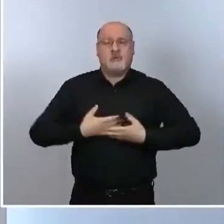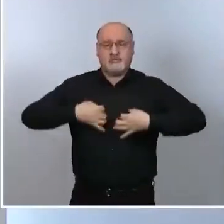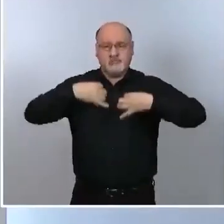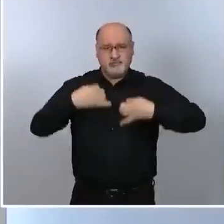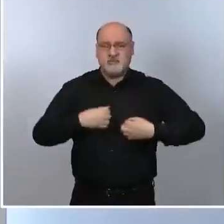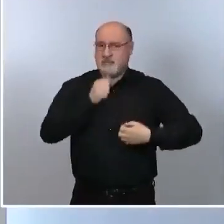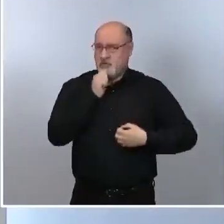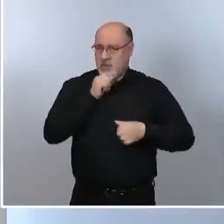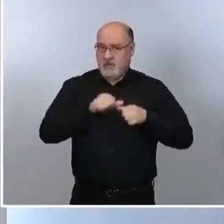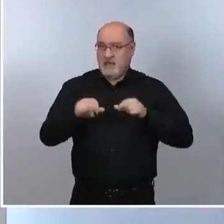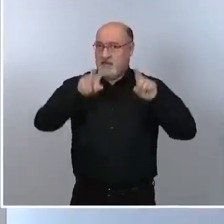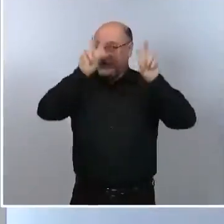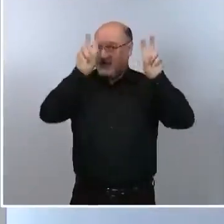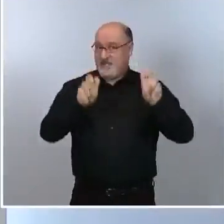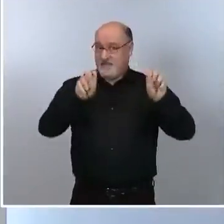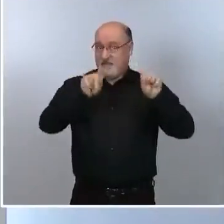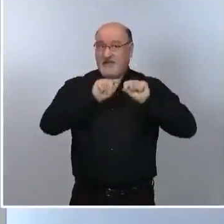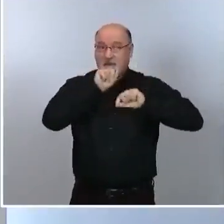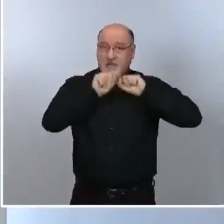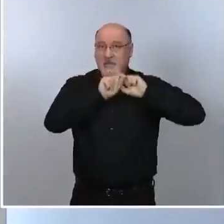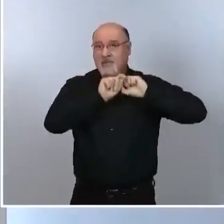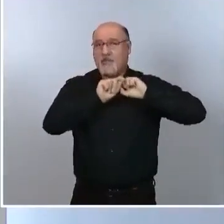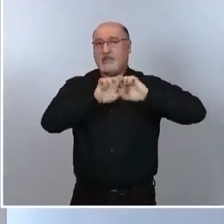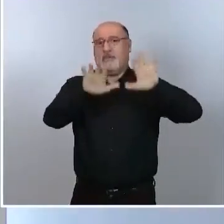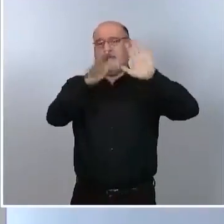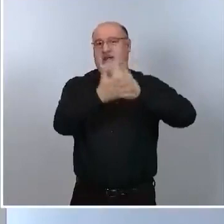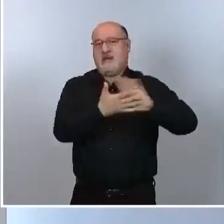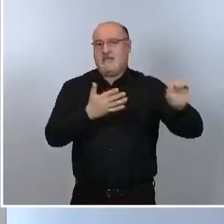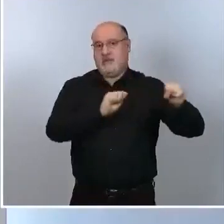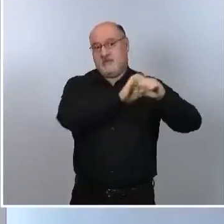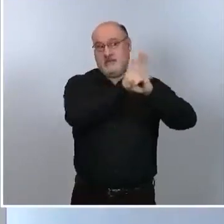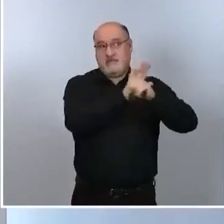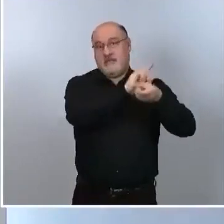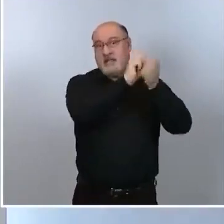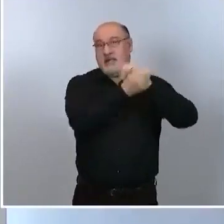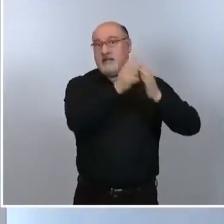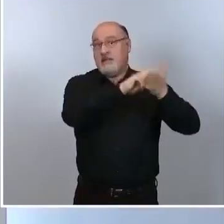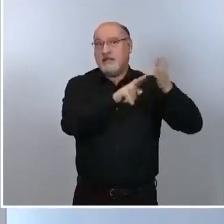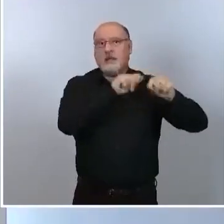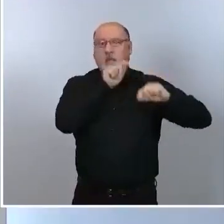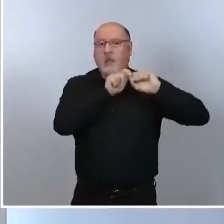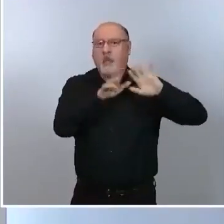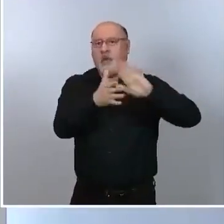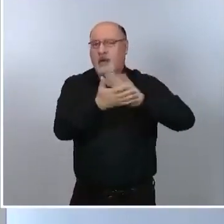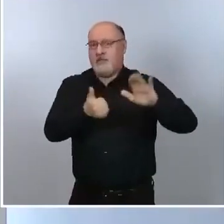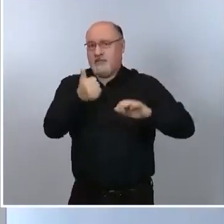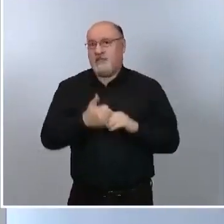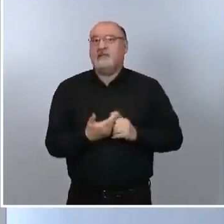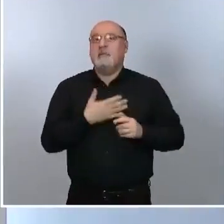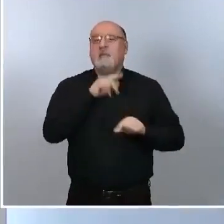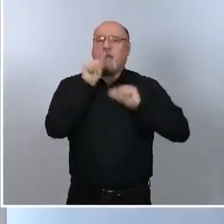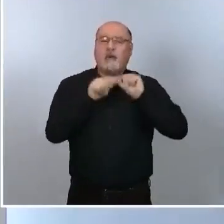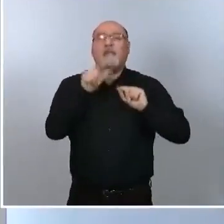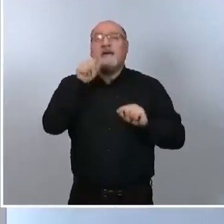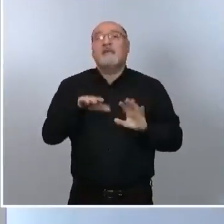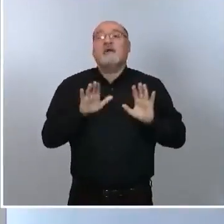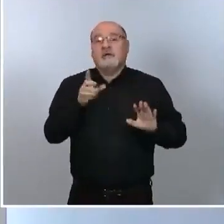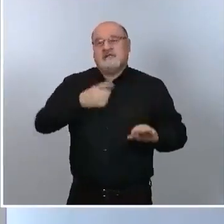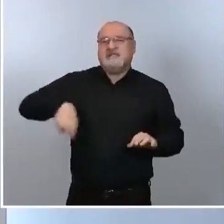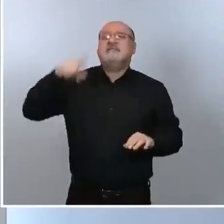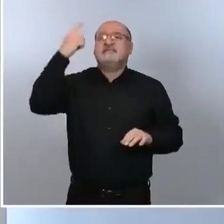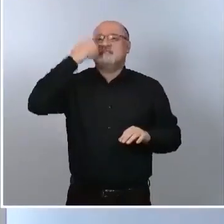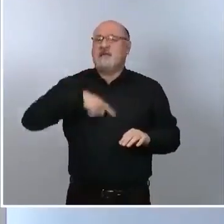acabo de comentar de la mayor transmisibilidad. Ahora bien, es más transmisible, pero también sabemos que se